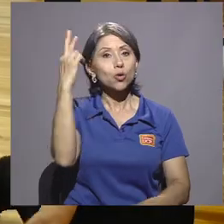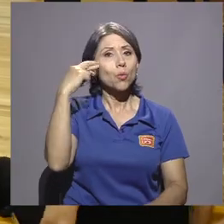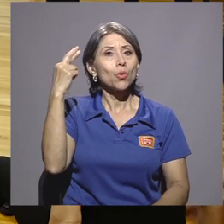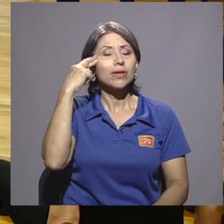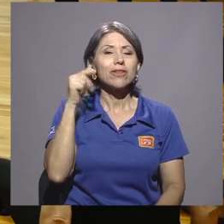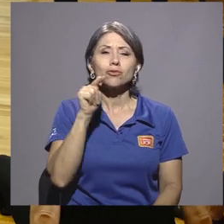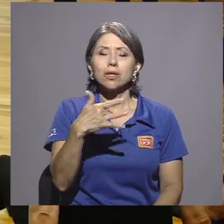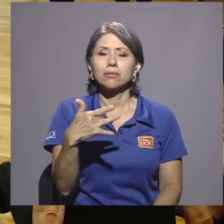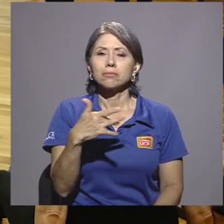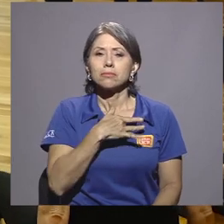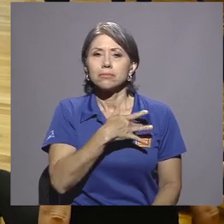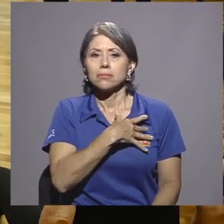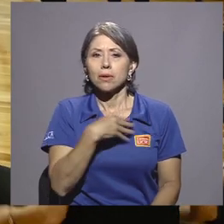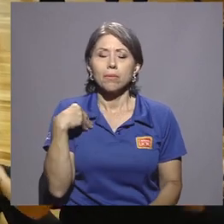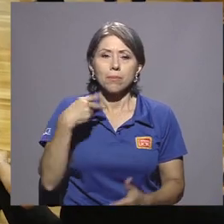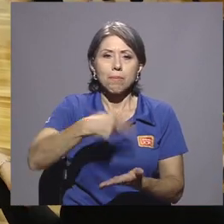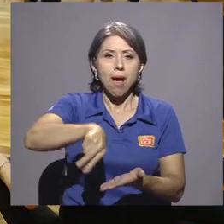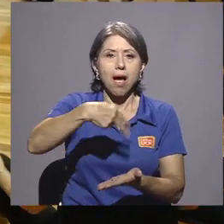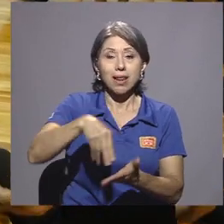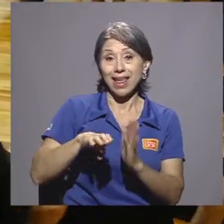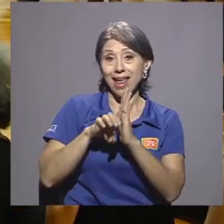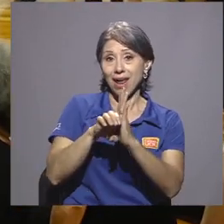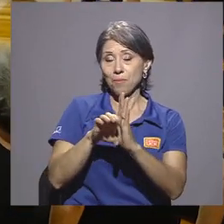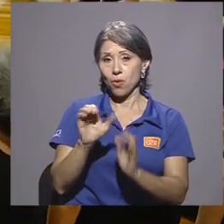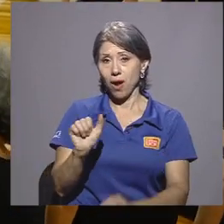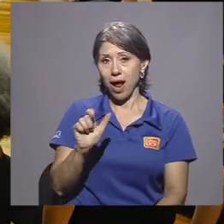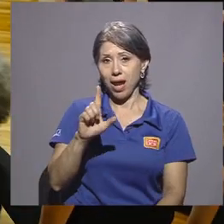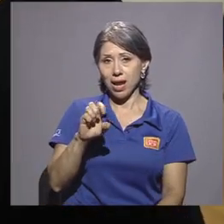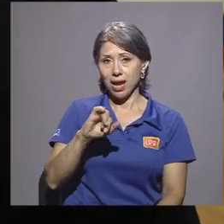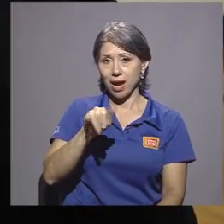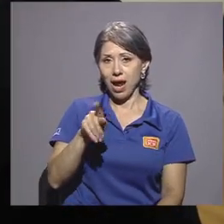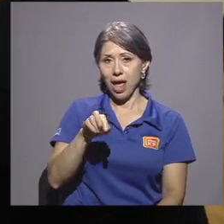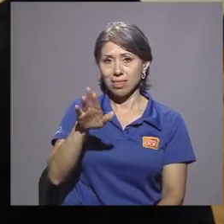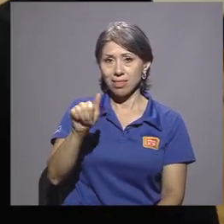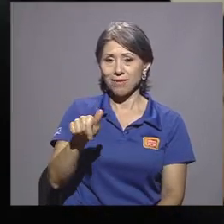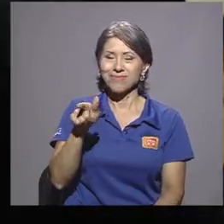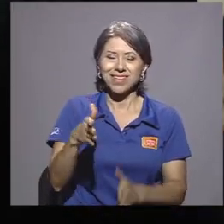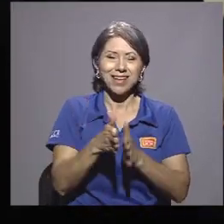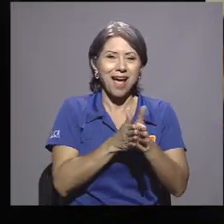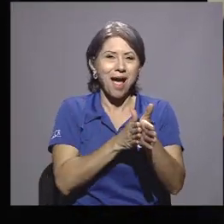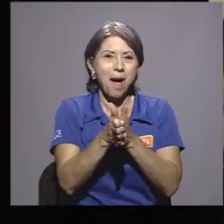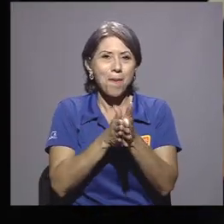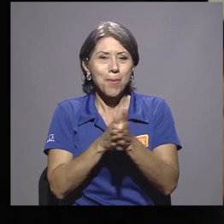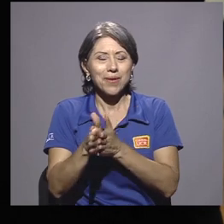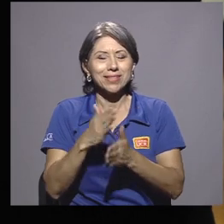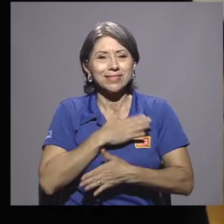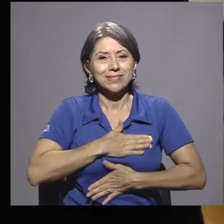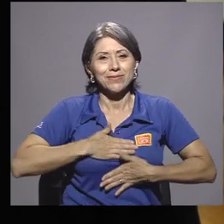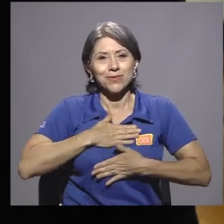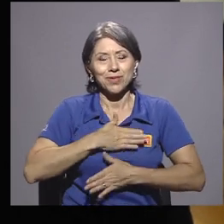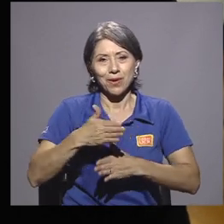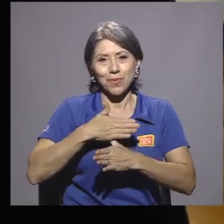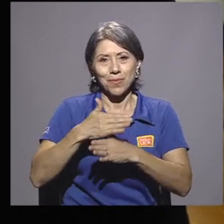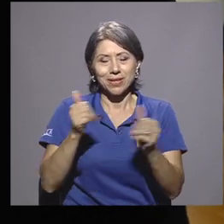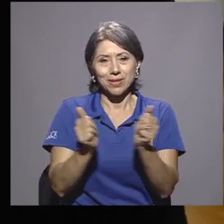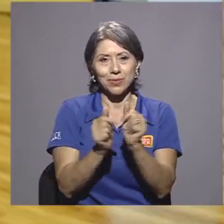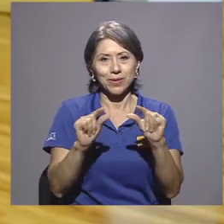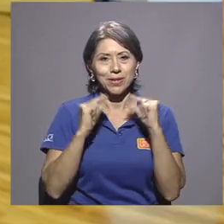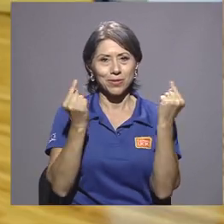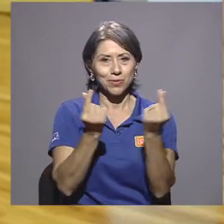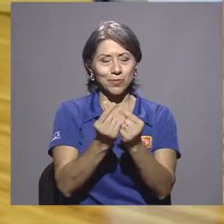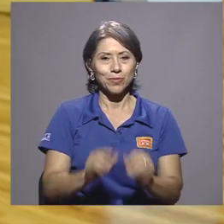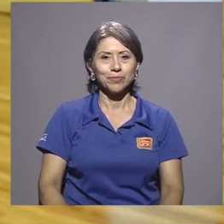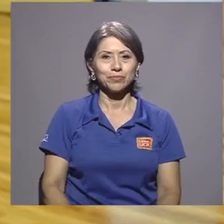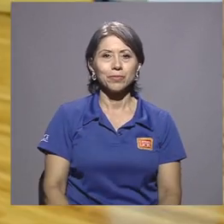es el amor por el baile, este es el caso de Alejandra, quien aprovecha cada clase y disfruta el compartir con el grupo Es una